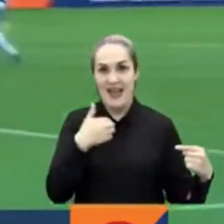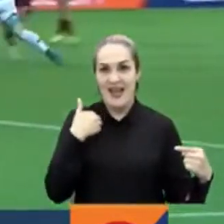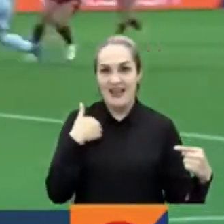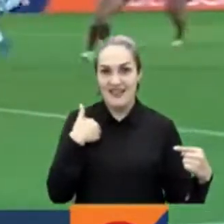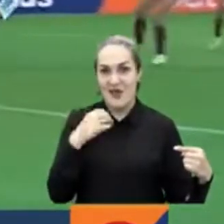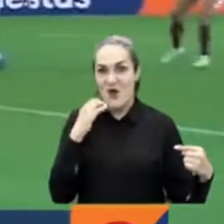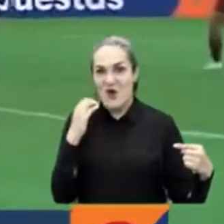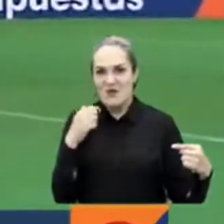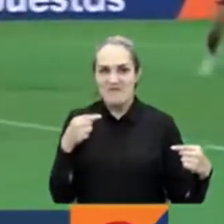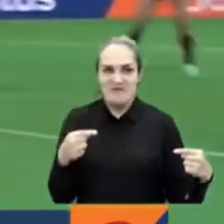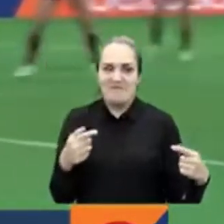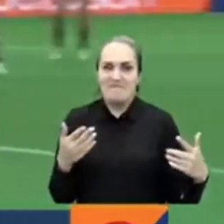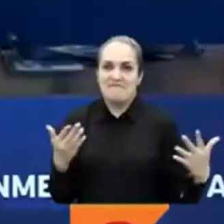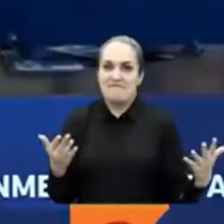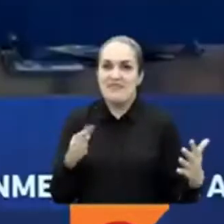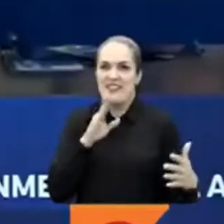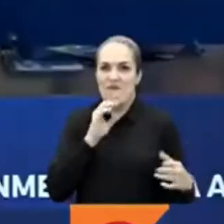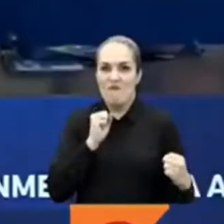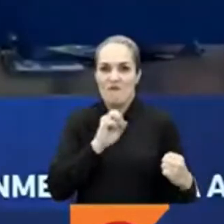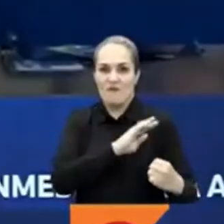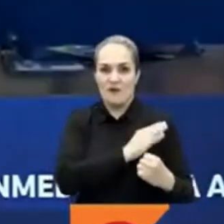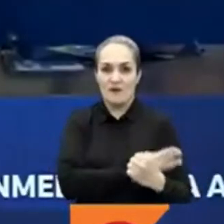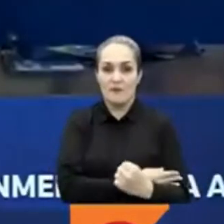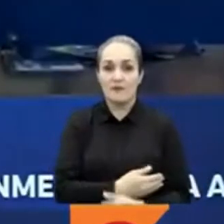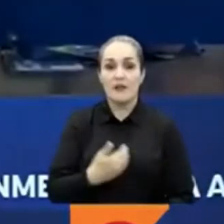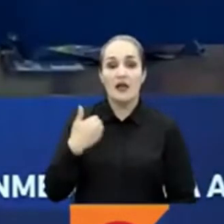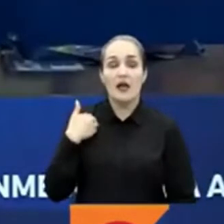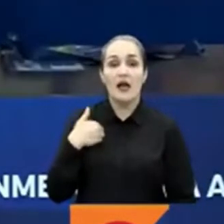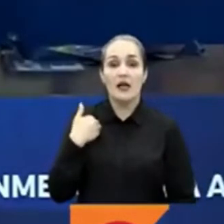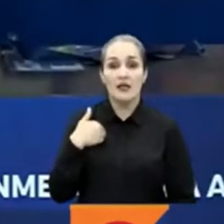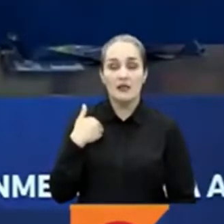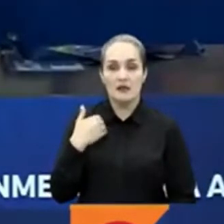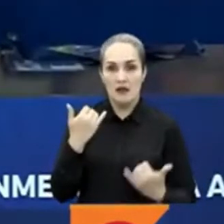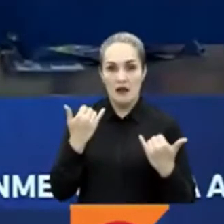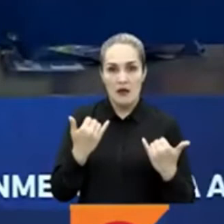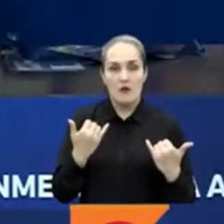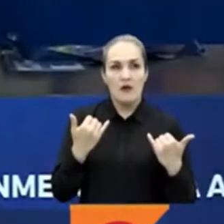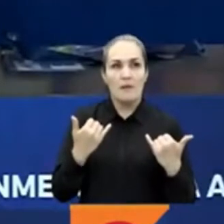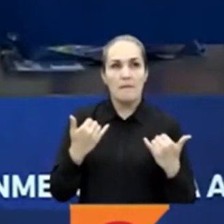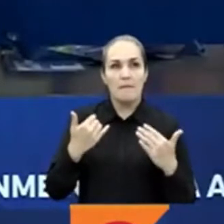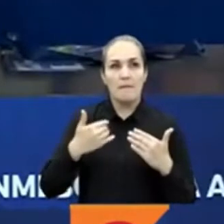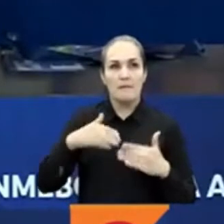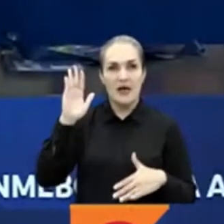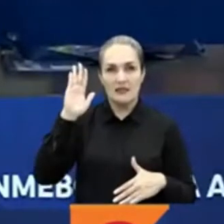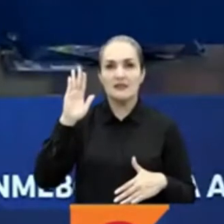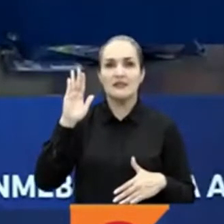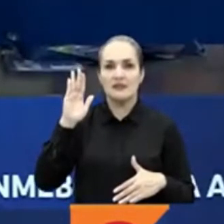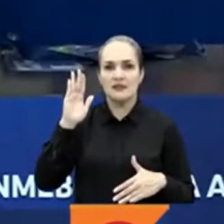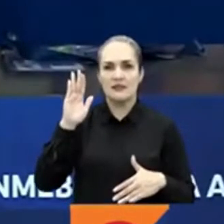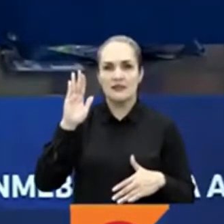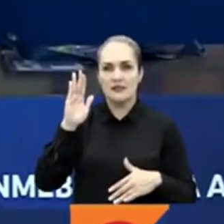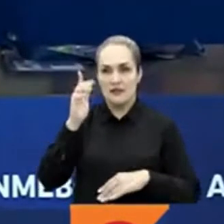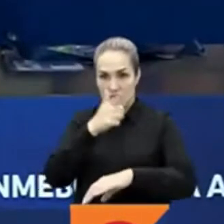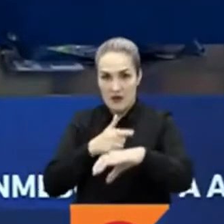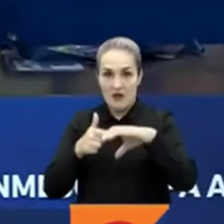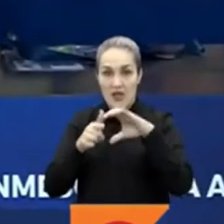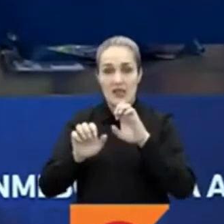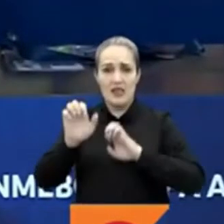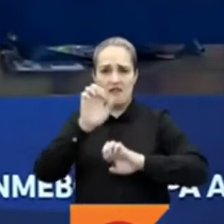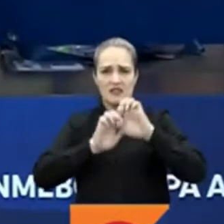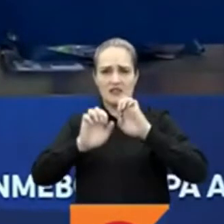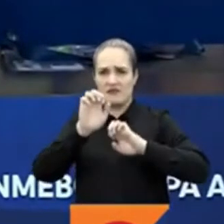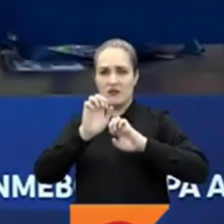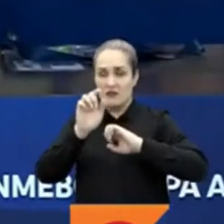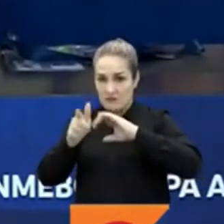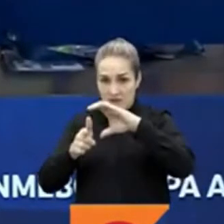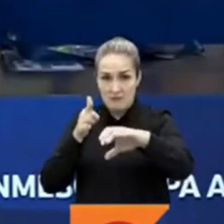papel podrían ser más fuertes. Argentina está más para contraatacar que defender, pero hoy